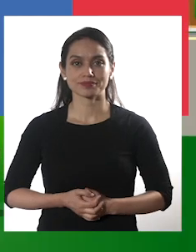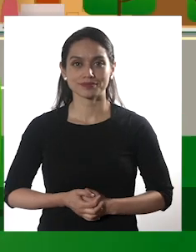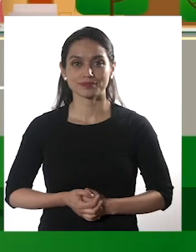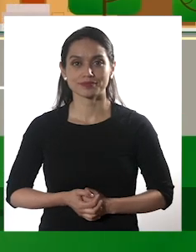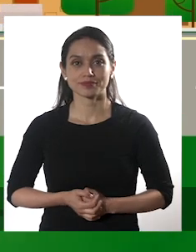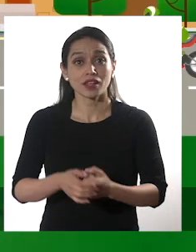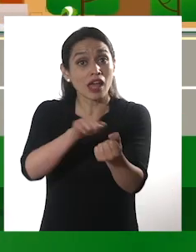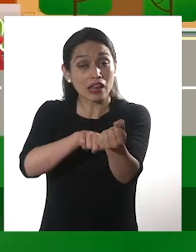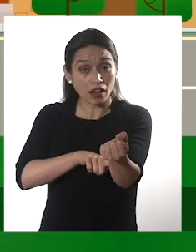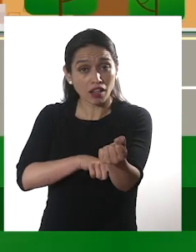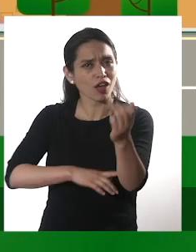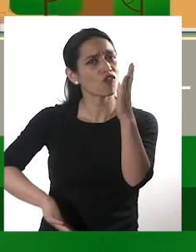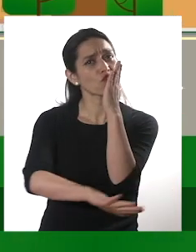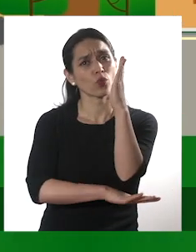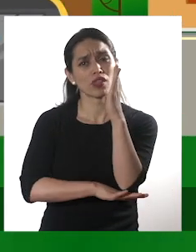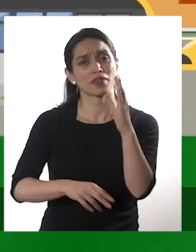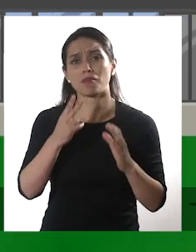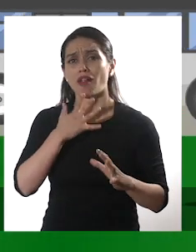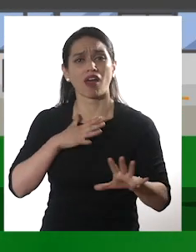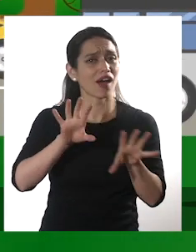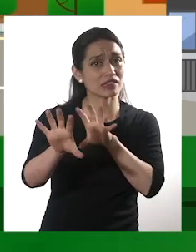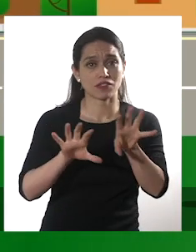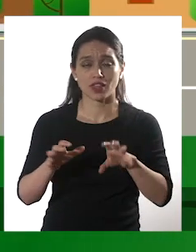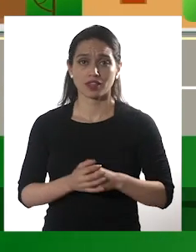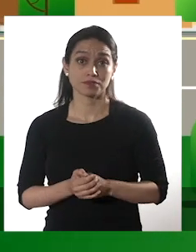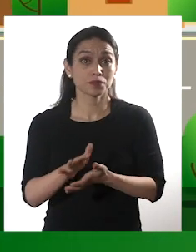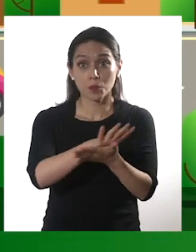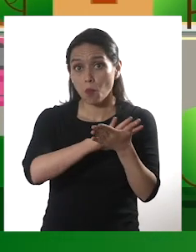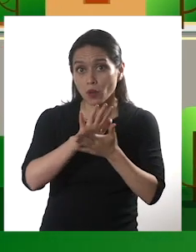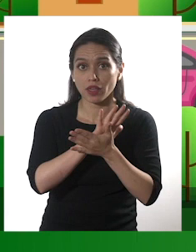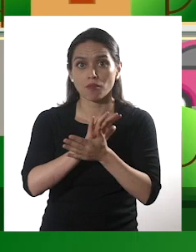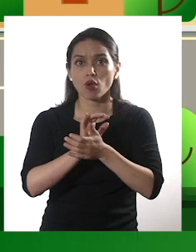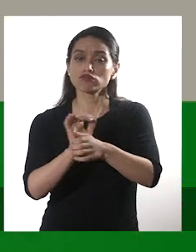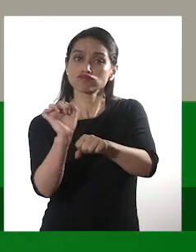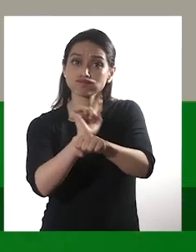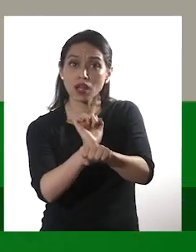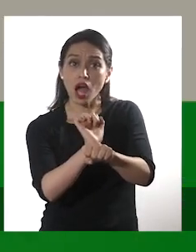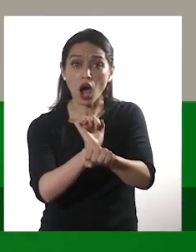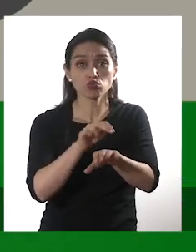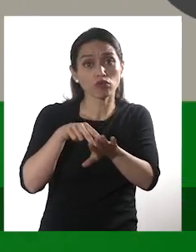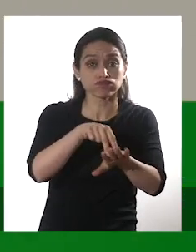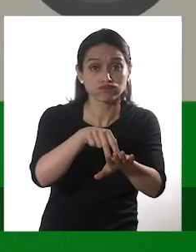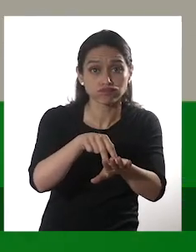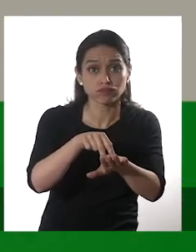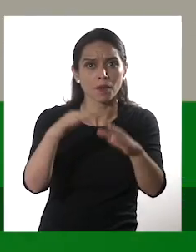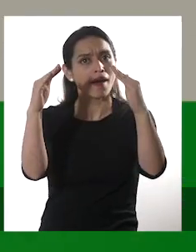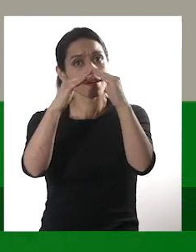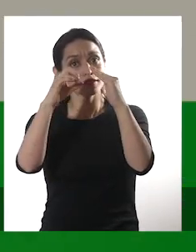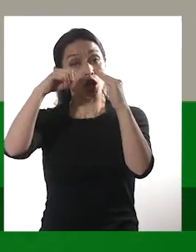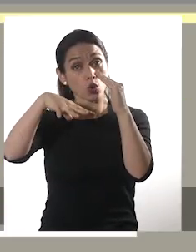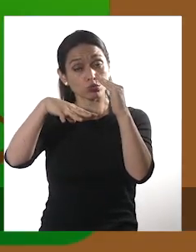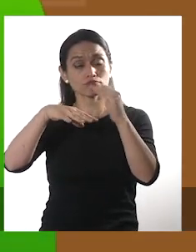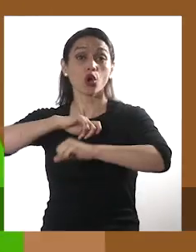La energía es fundamental para nuestras actividades. Por ejemplo, para transportarnos, para iluminar